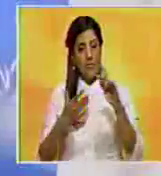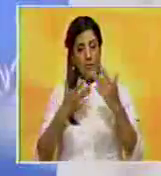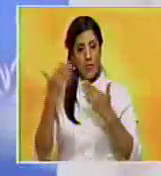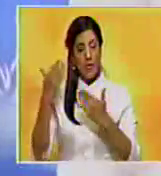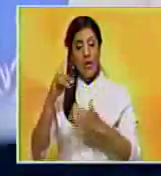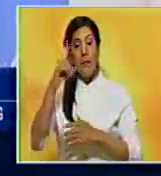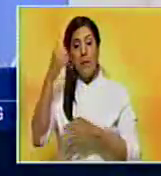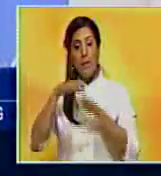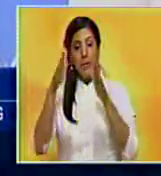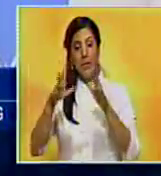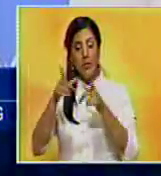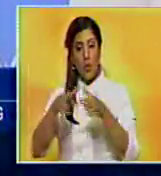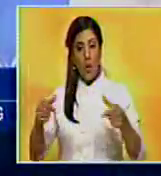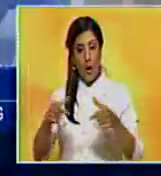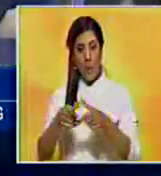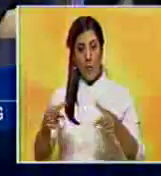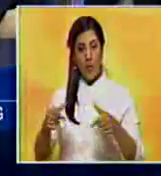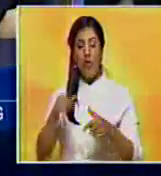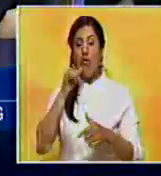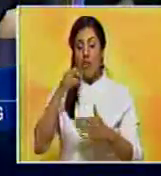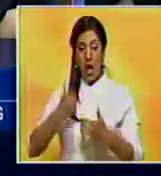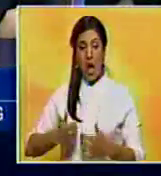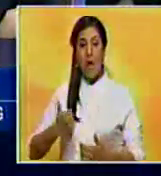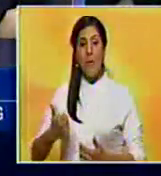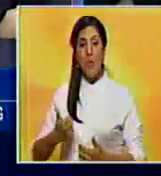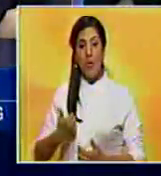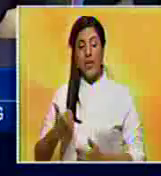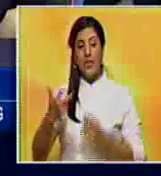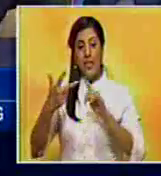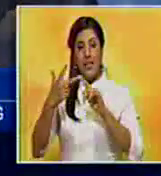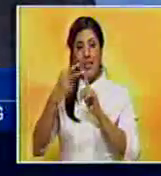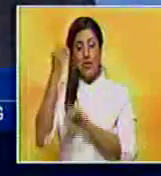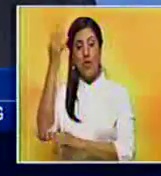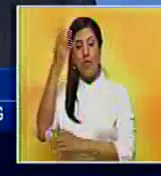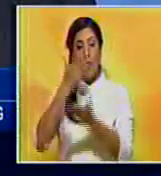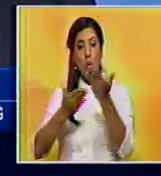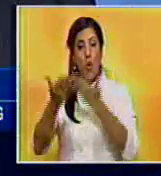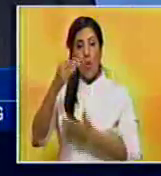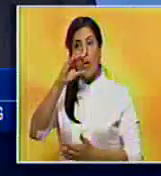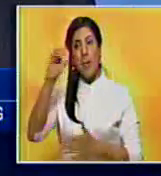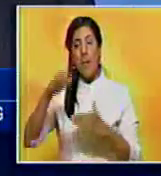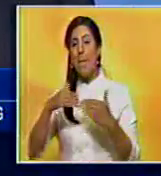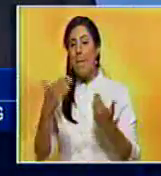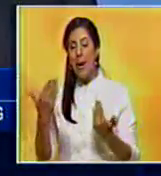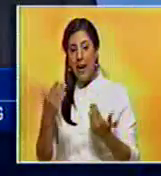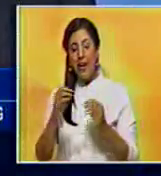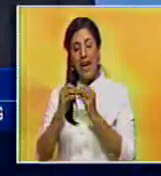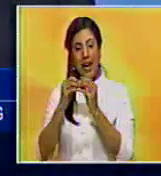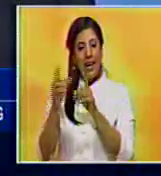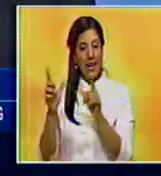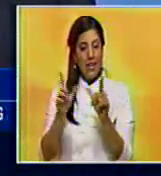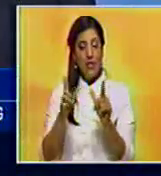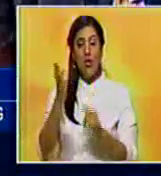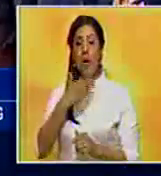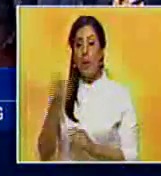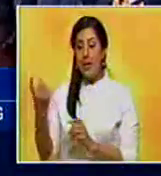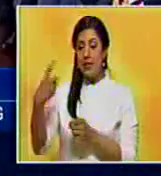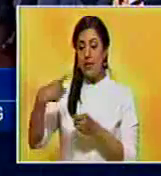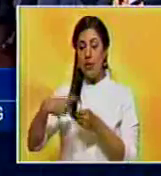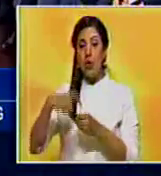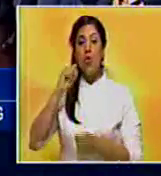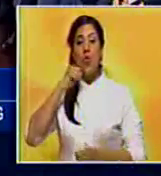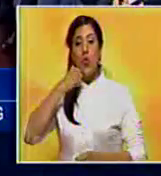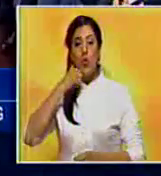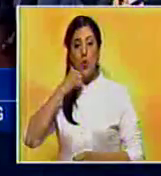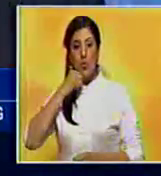El primer ministro japonés, Shin Suave, aprovechó el tercer foro económico del oriente para instalar al presidente de